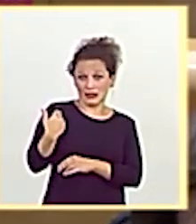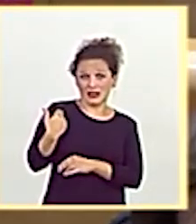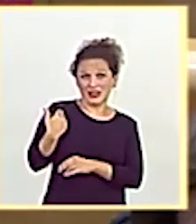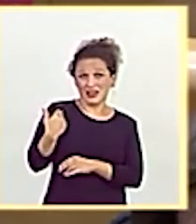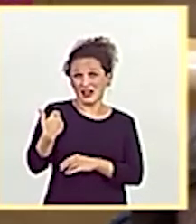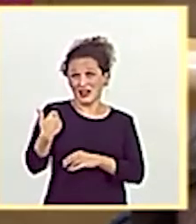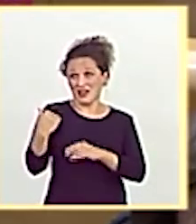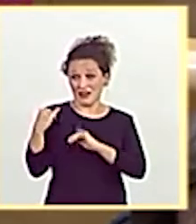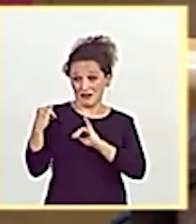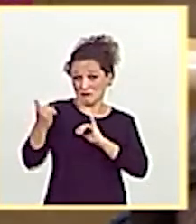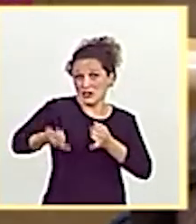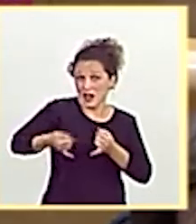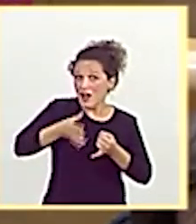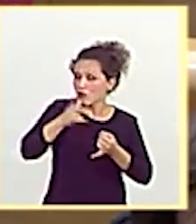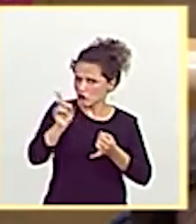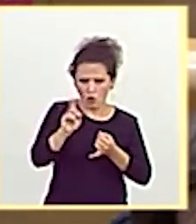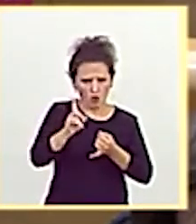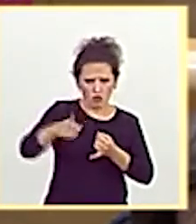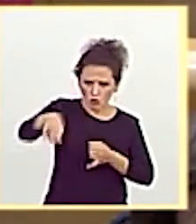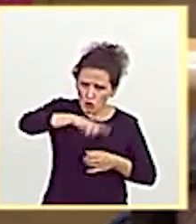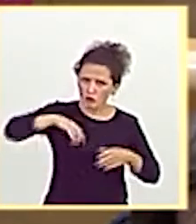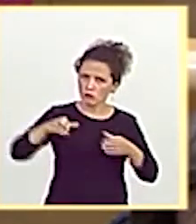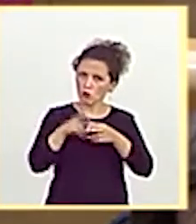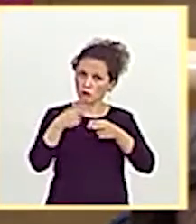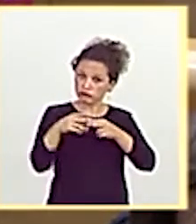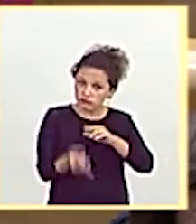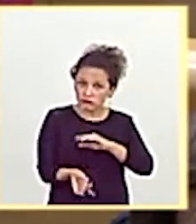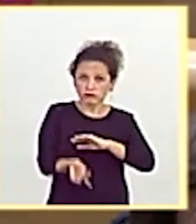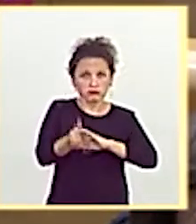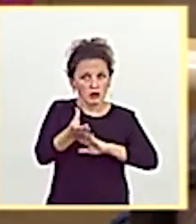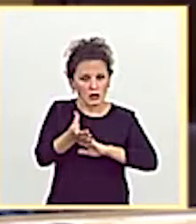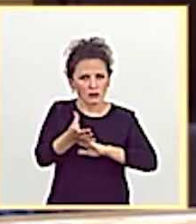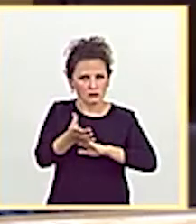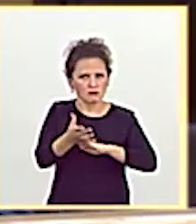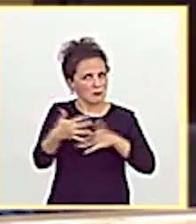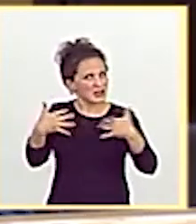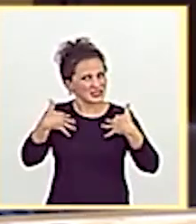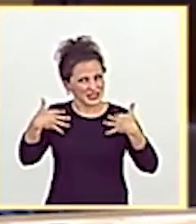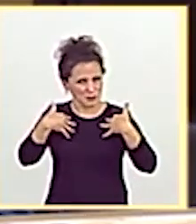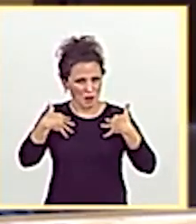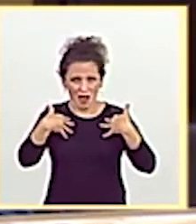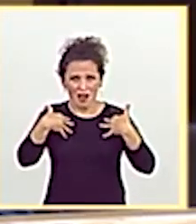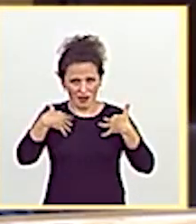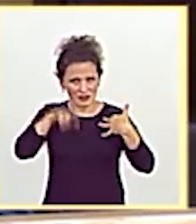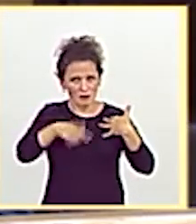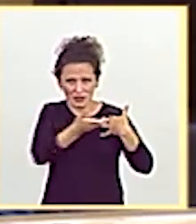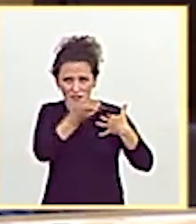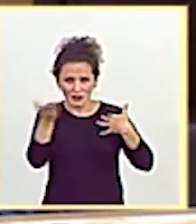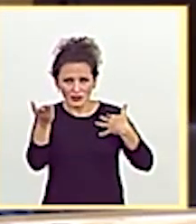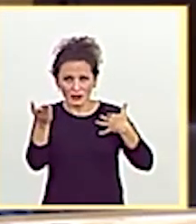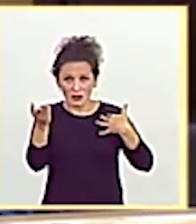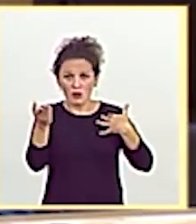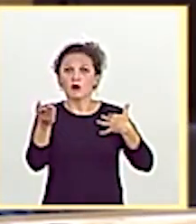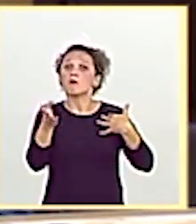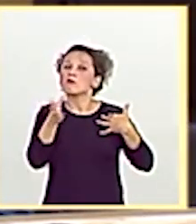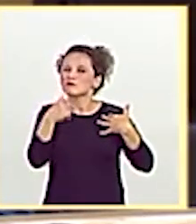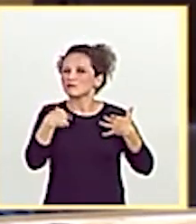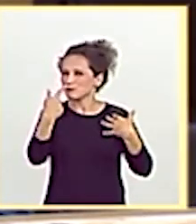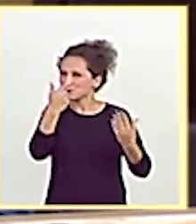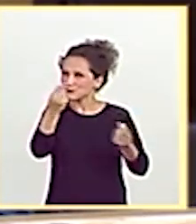cloacas. Desde que nacimos como formación política hemos sido víctima de ellos. Y percibo en su discurso